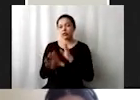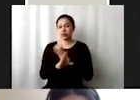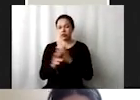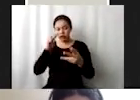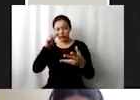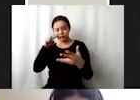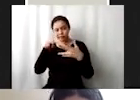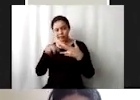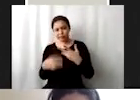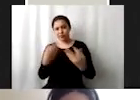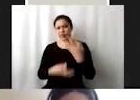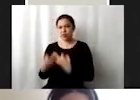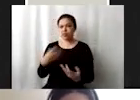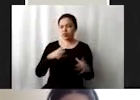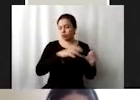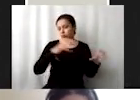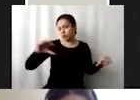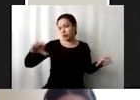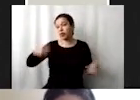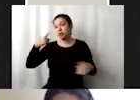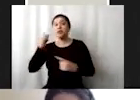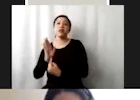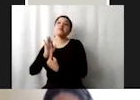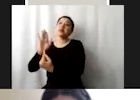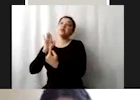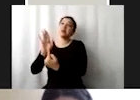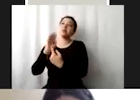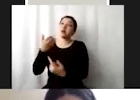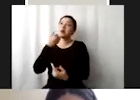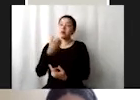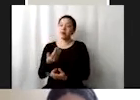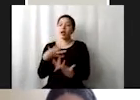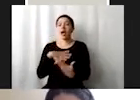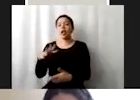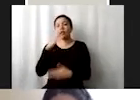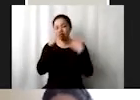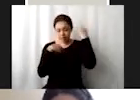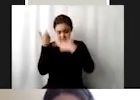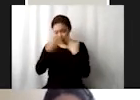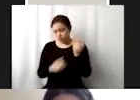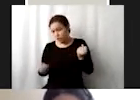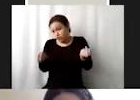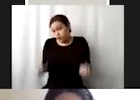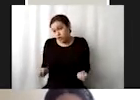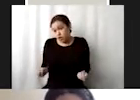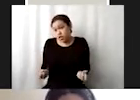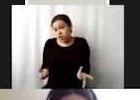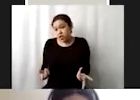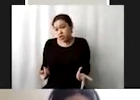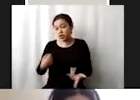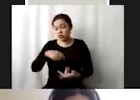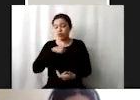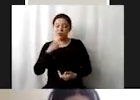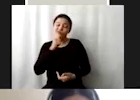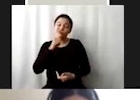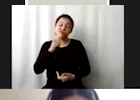cuentas de todos los sectores implica una contraloría muy fuerte que todavía no tenemos ¿no?